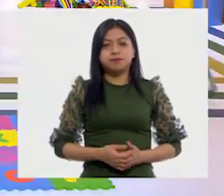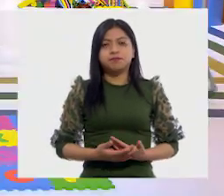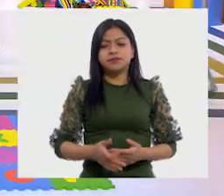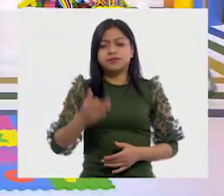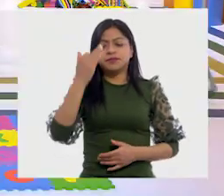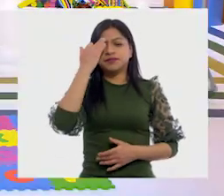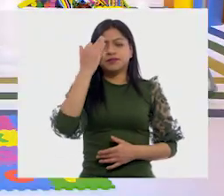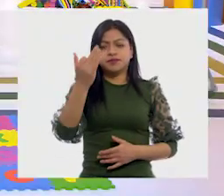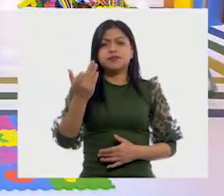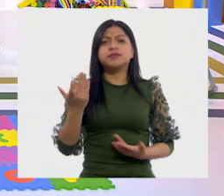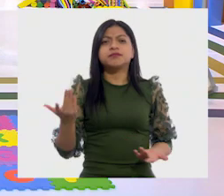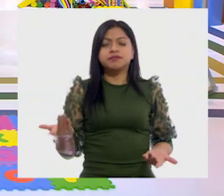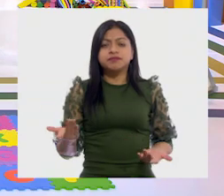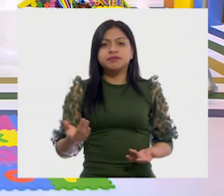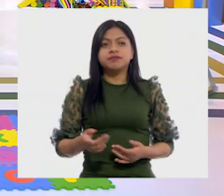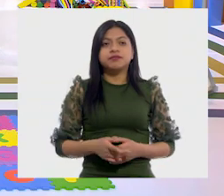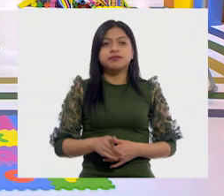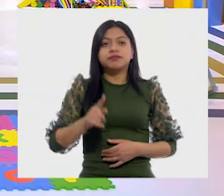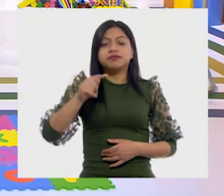tiempo se va a poner?